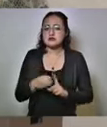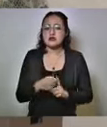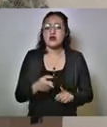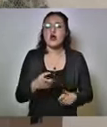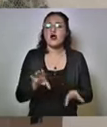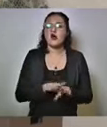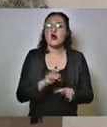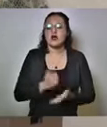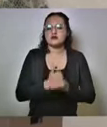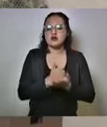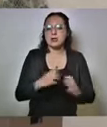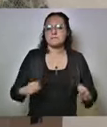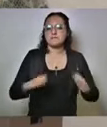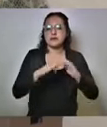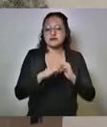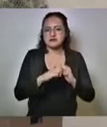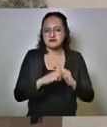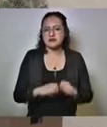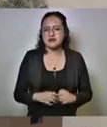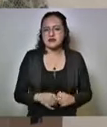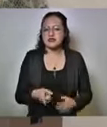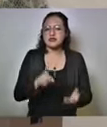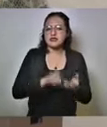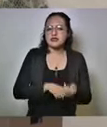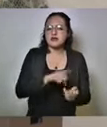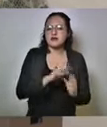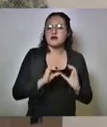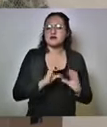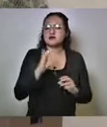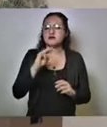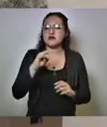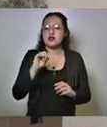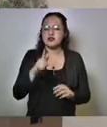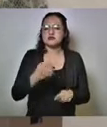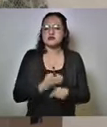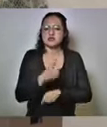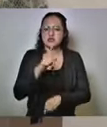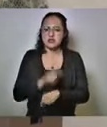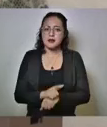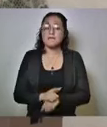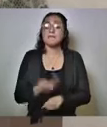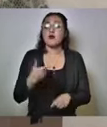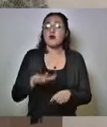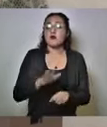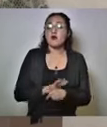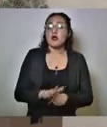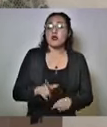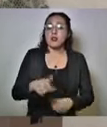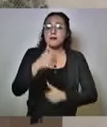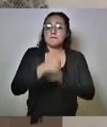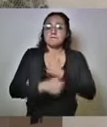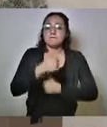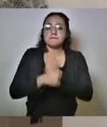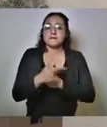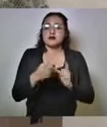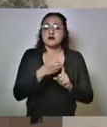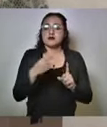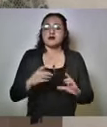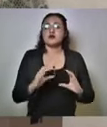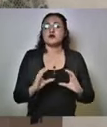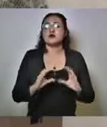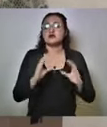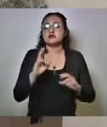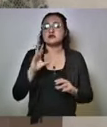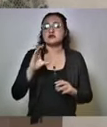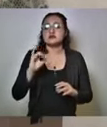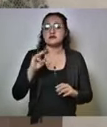emergencia obviamente coordinados desde protección civil estatal pero en el cual participan las coordinaciones de protección